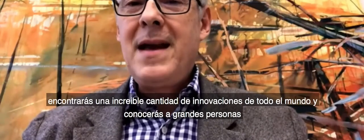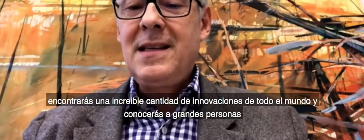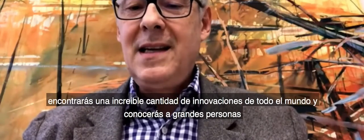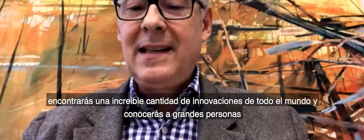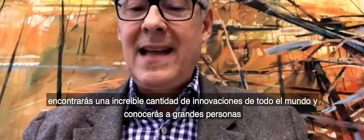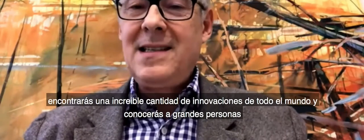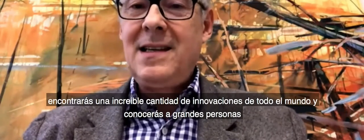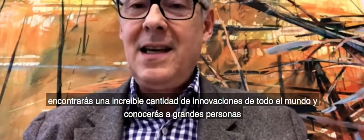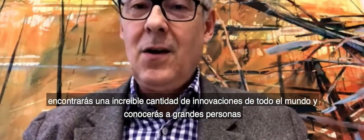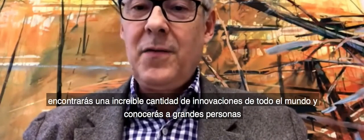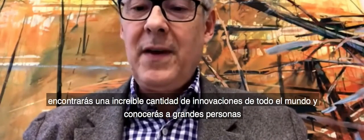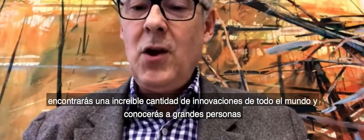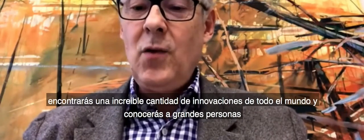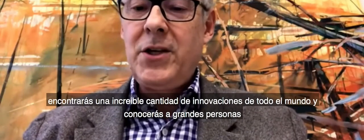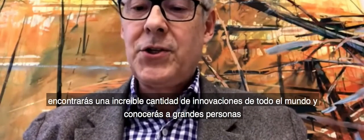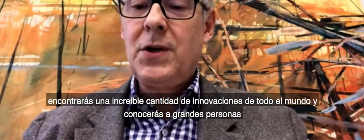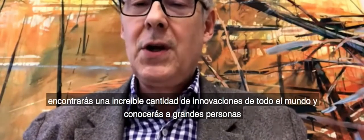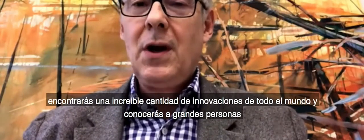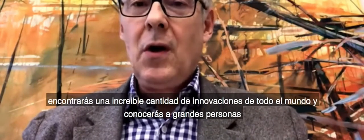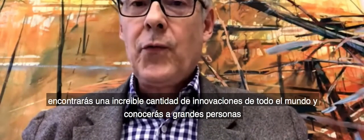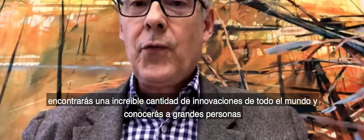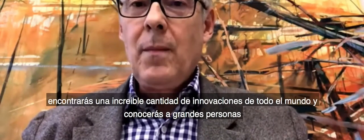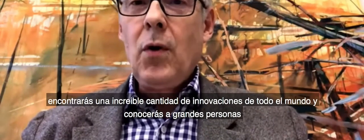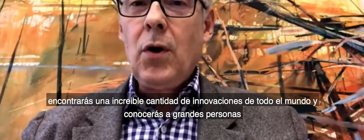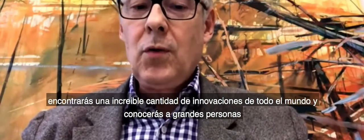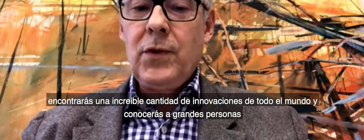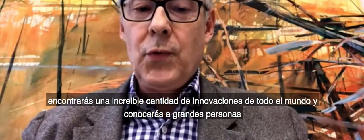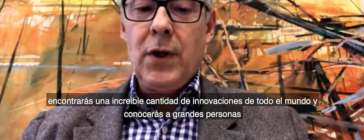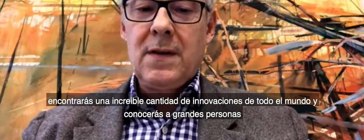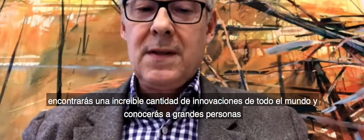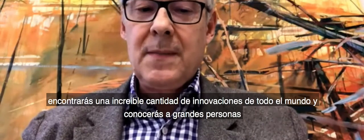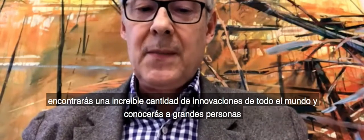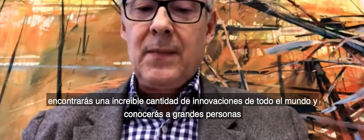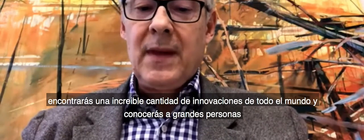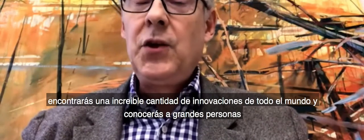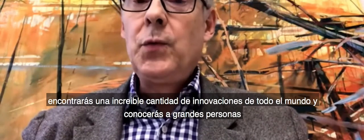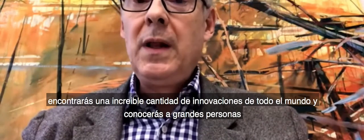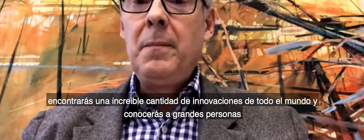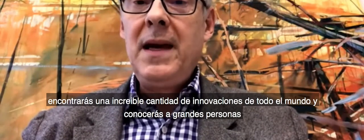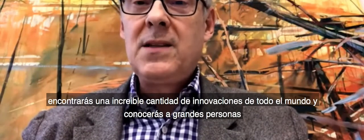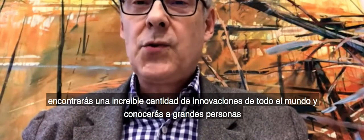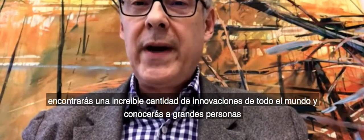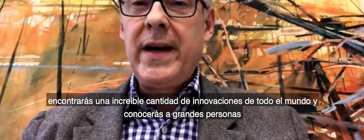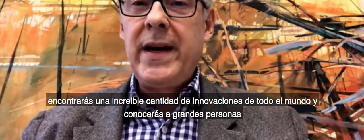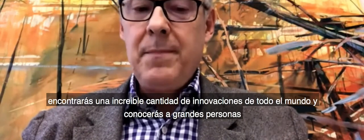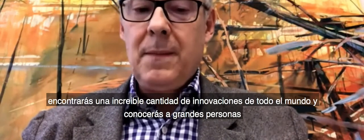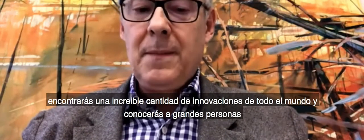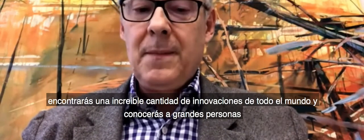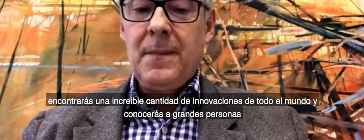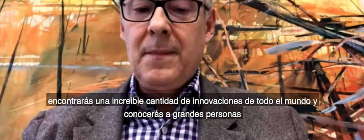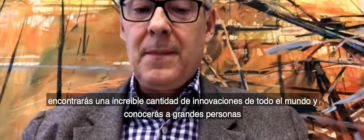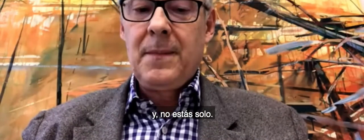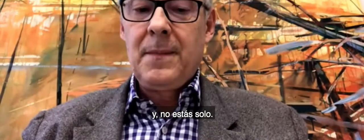amazing density of innovation from all over the world and you will meet great people